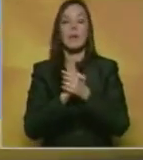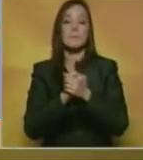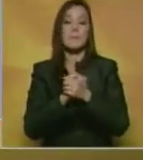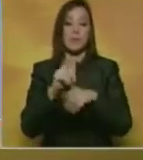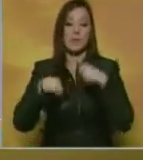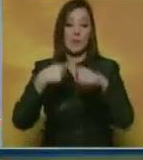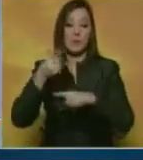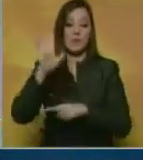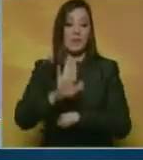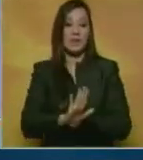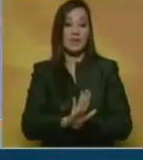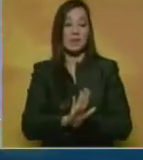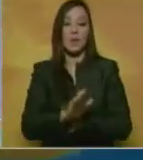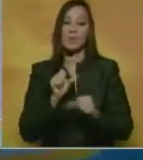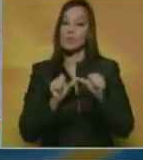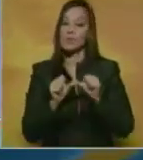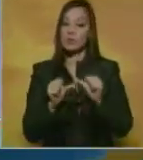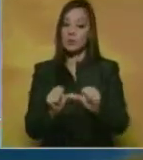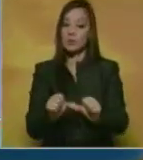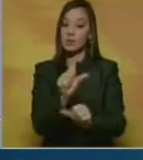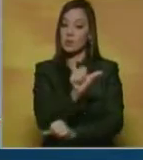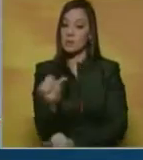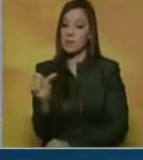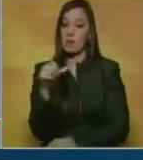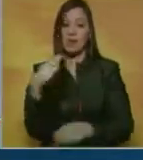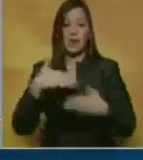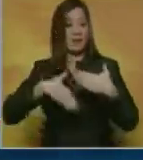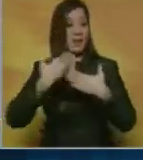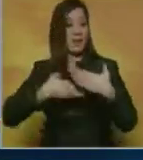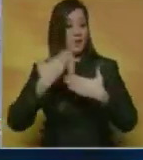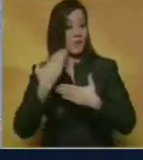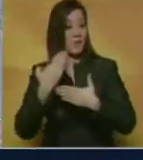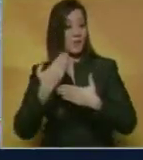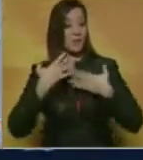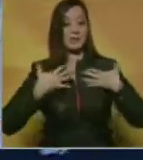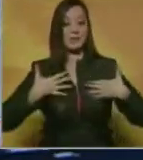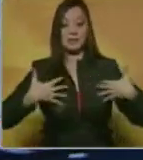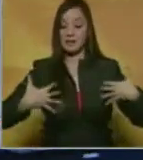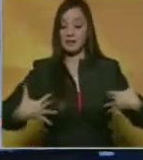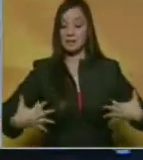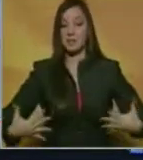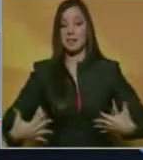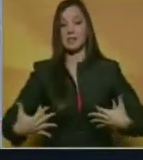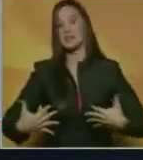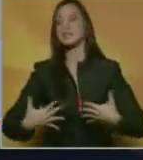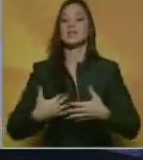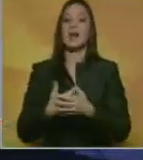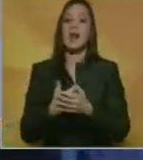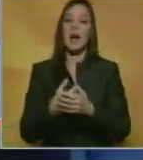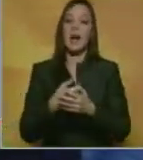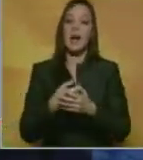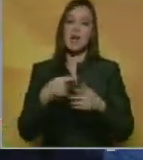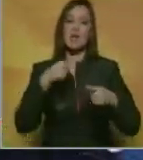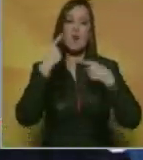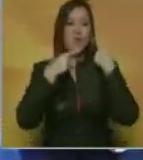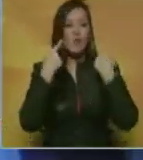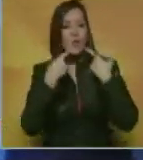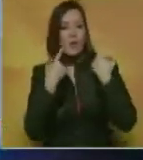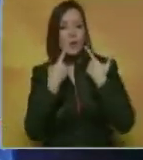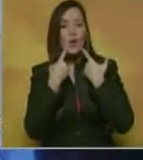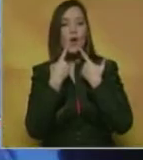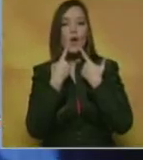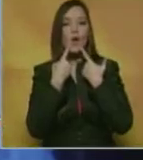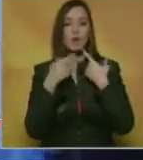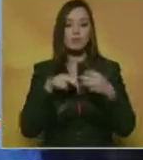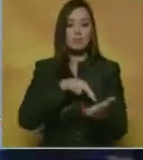regreso... Continúa Semana de la Moda. Transparencias, los tonos Fluor y el Bojo se